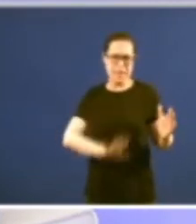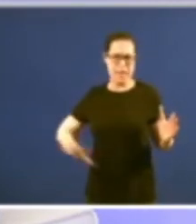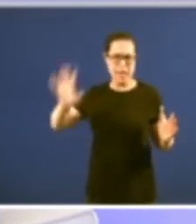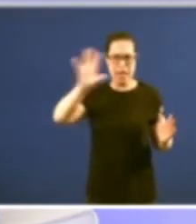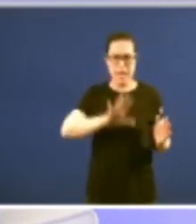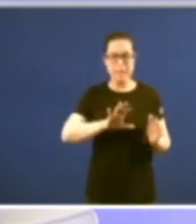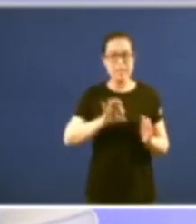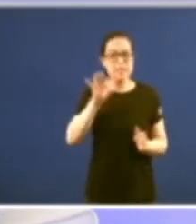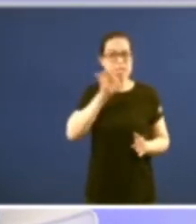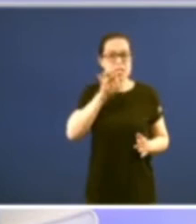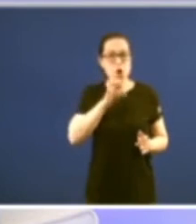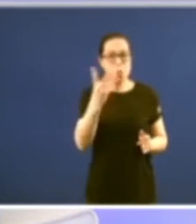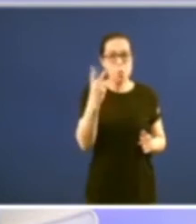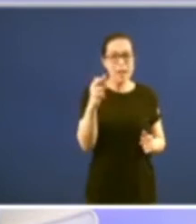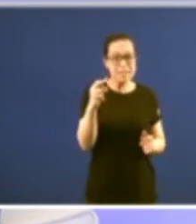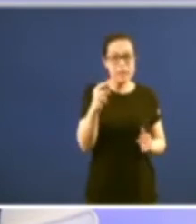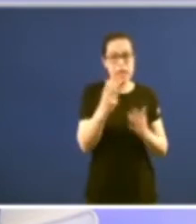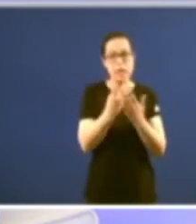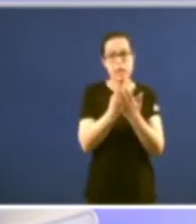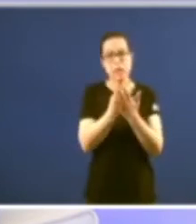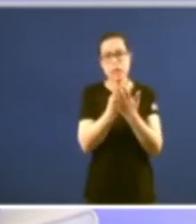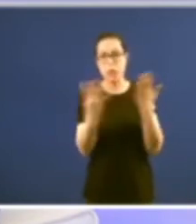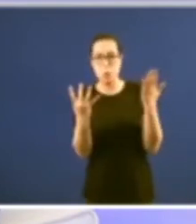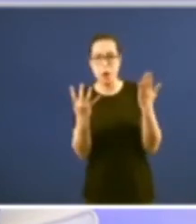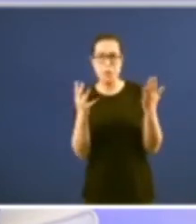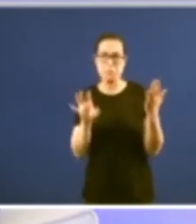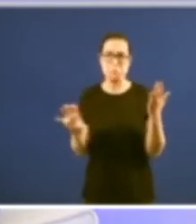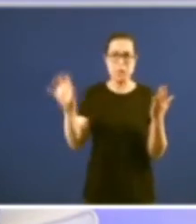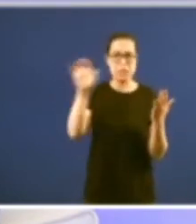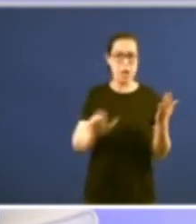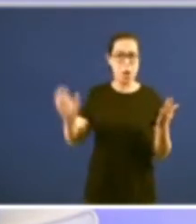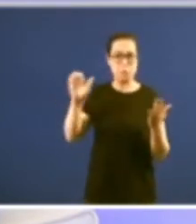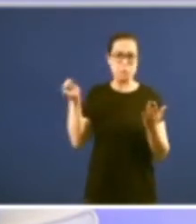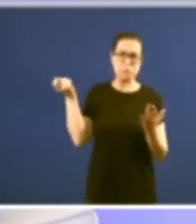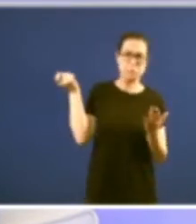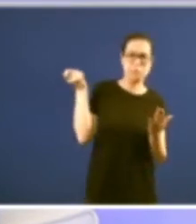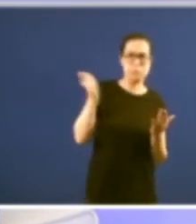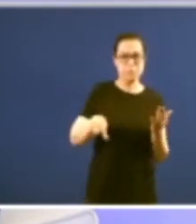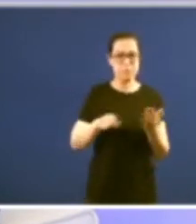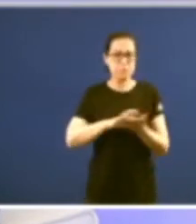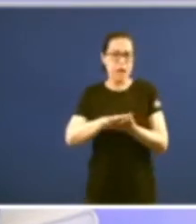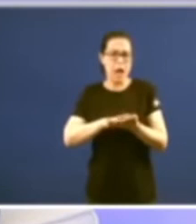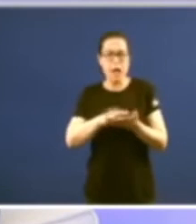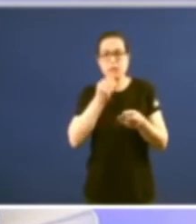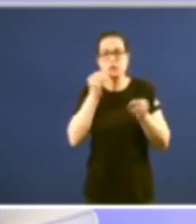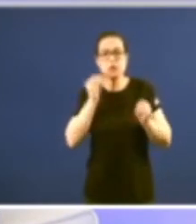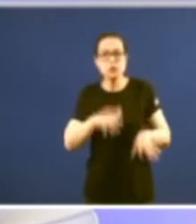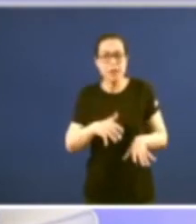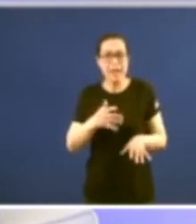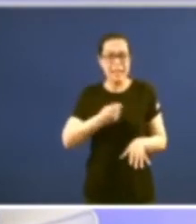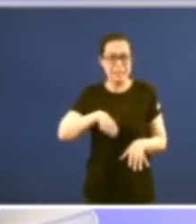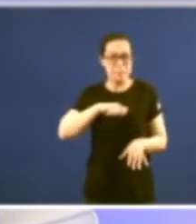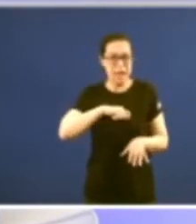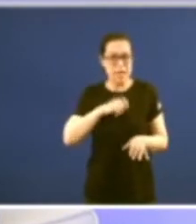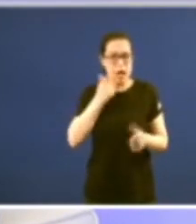español é moi parecido ao século XIX da maior parte dos países europeos cando se fala da peculiaridade da historia de España en realidad do que falamos é da